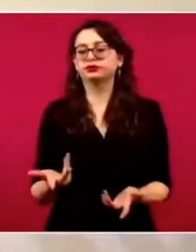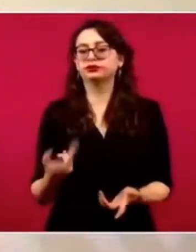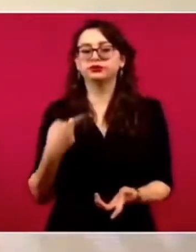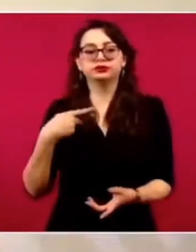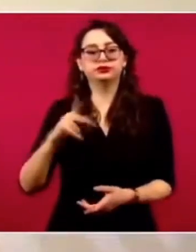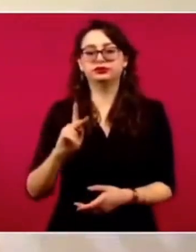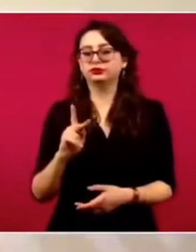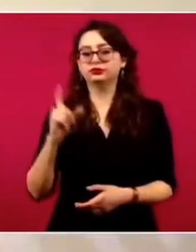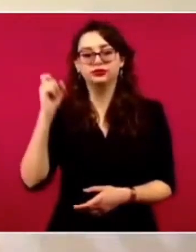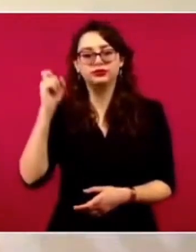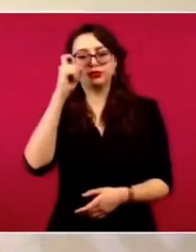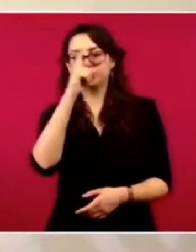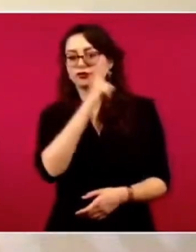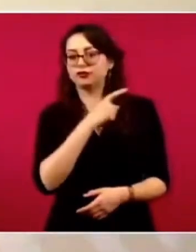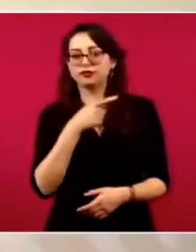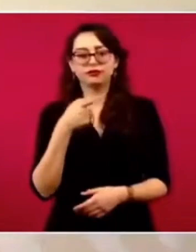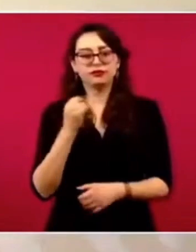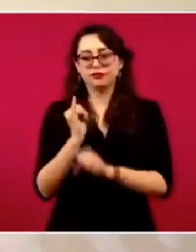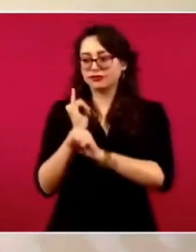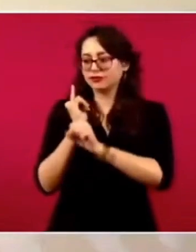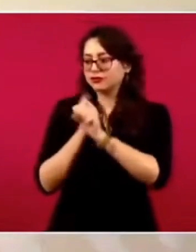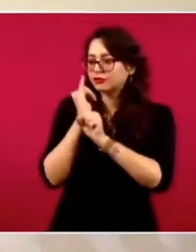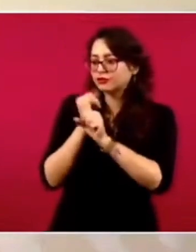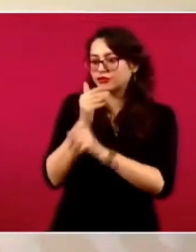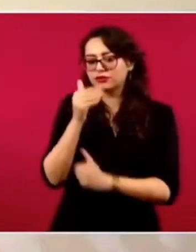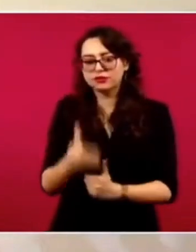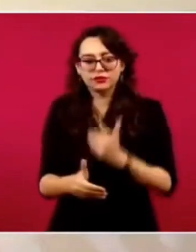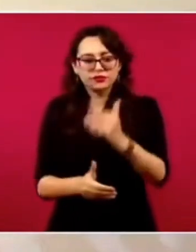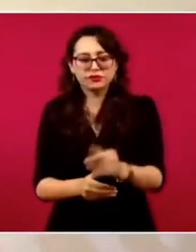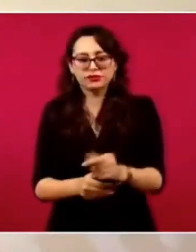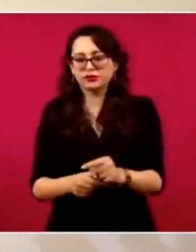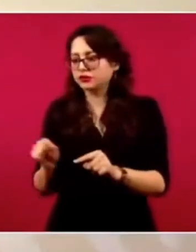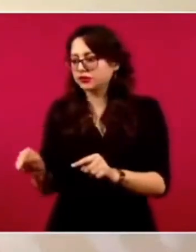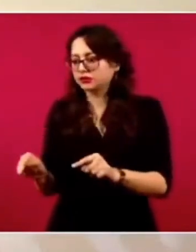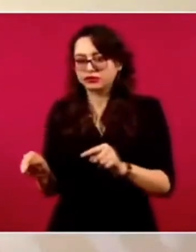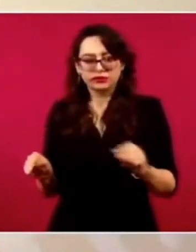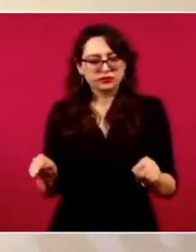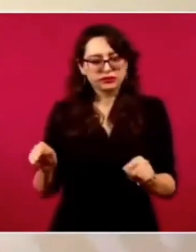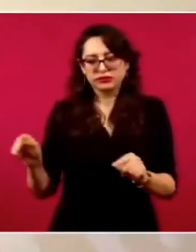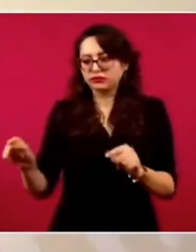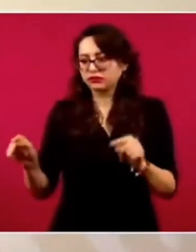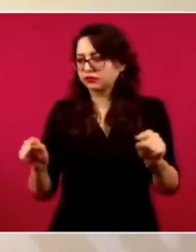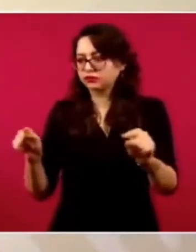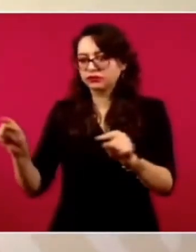Es que el Poder Judicial